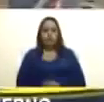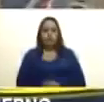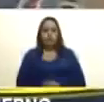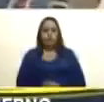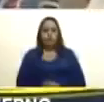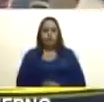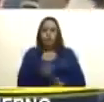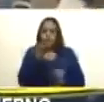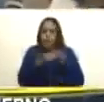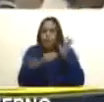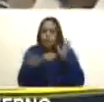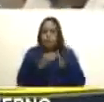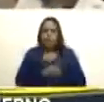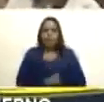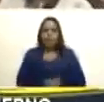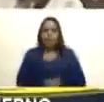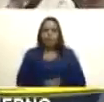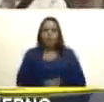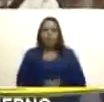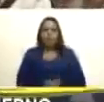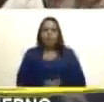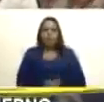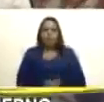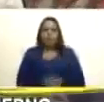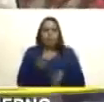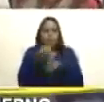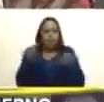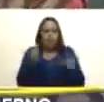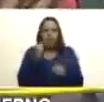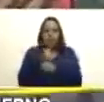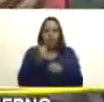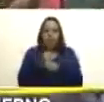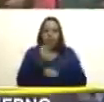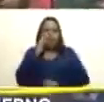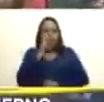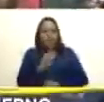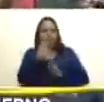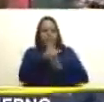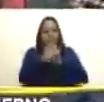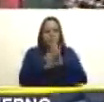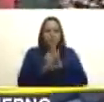afortunadamente funcional desde el punto de vista constitucional